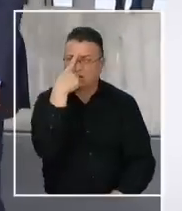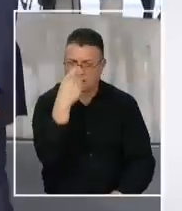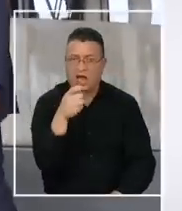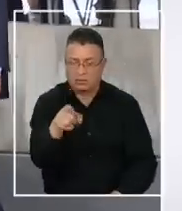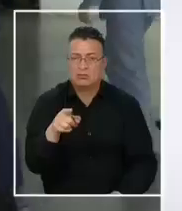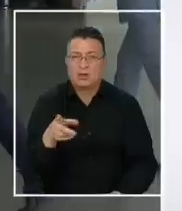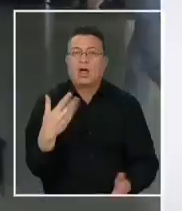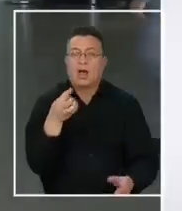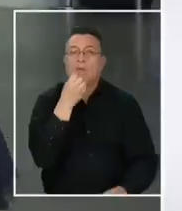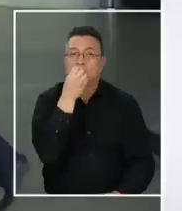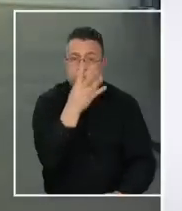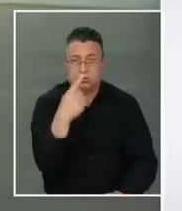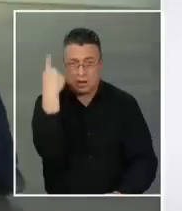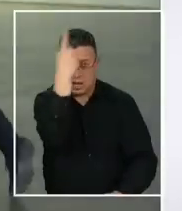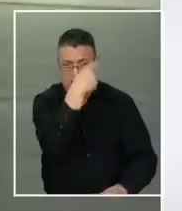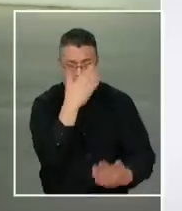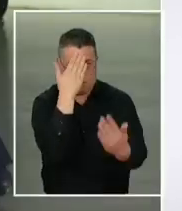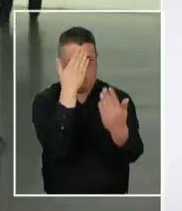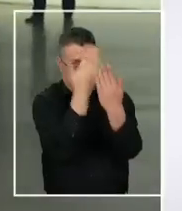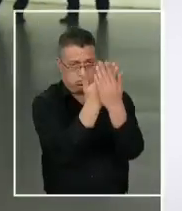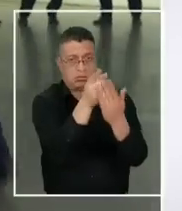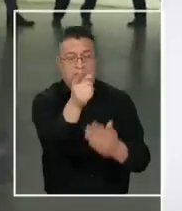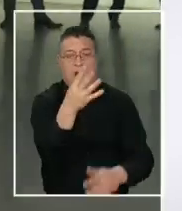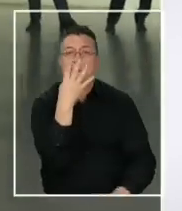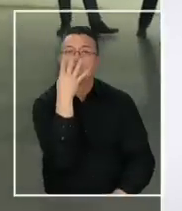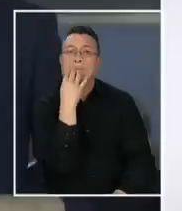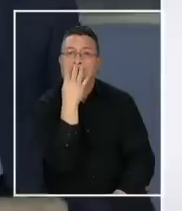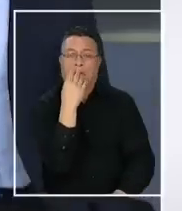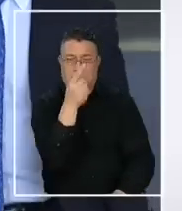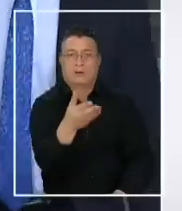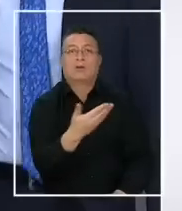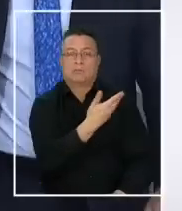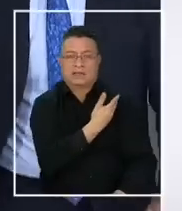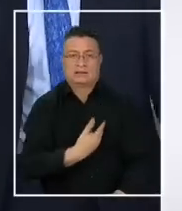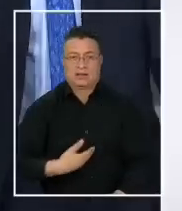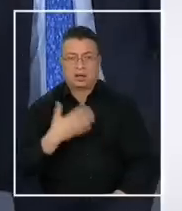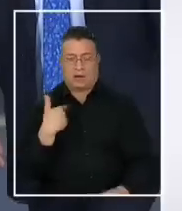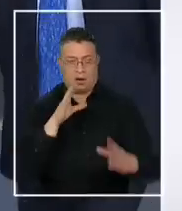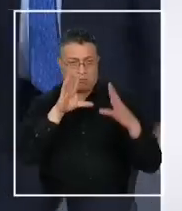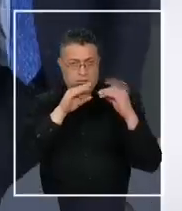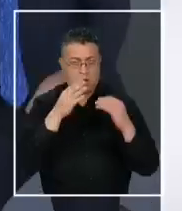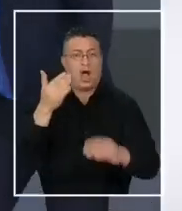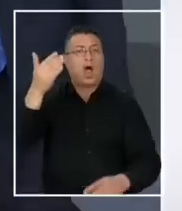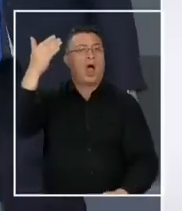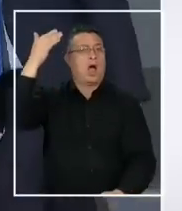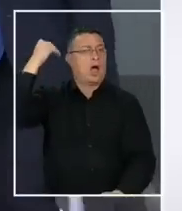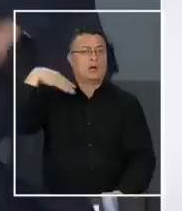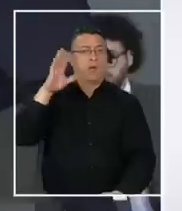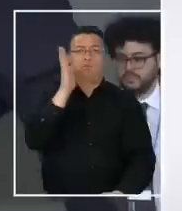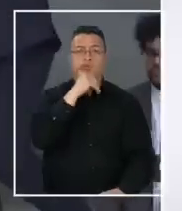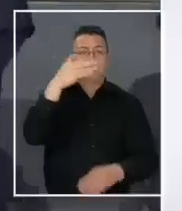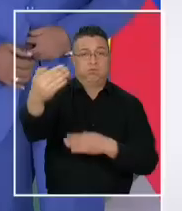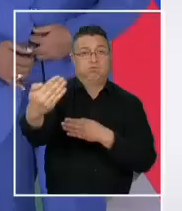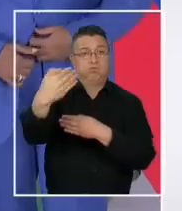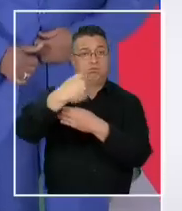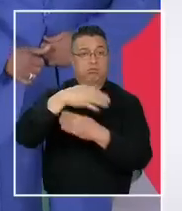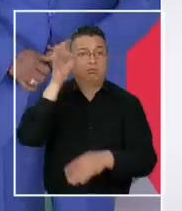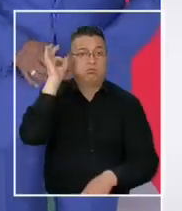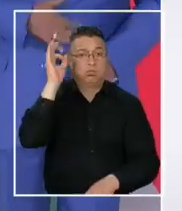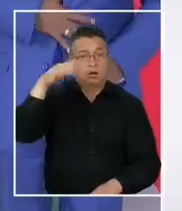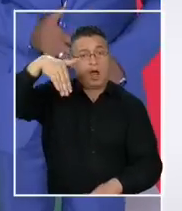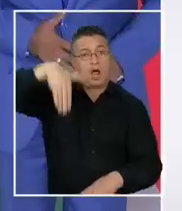y que esto mismo se lo manifestó cara a cara al mandatario venezolano Nicolás Maduro, que hace mucho tiempo que no participaba en una instancia